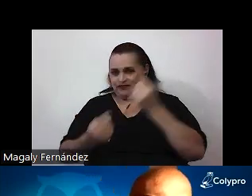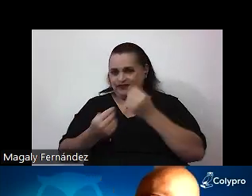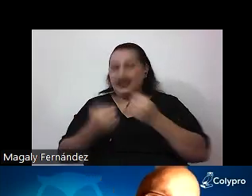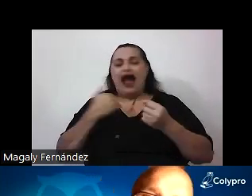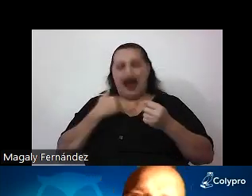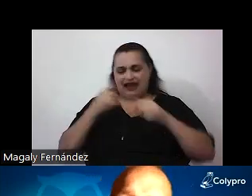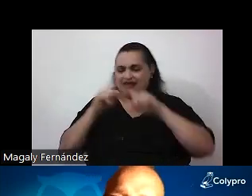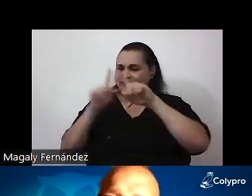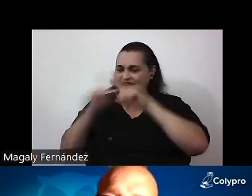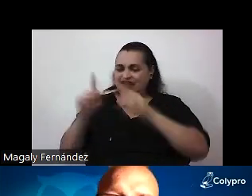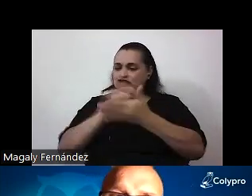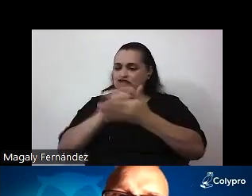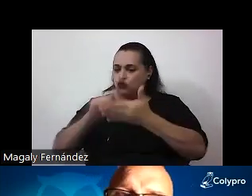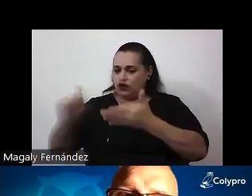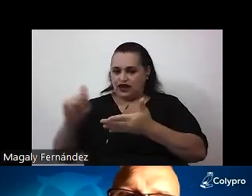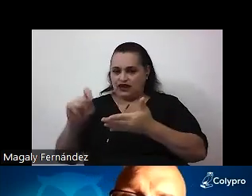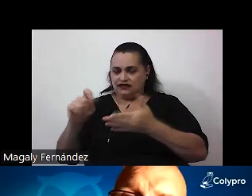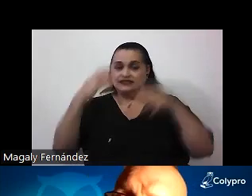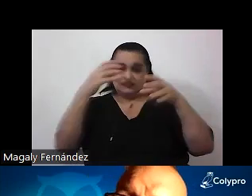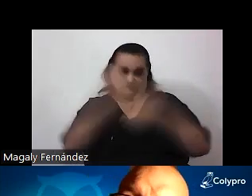no importa. Voy a intentar hacer una síntesis.